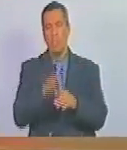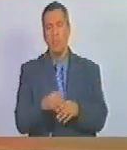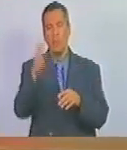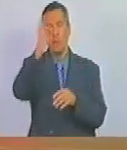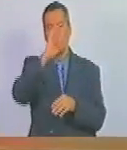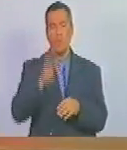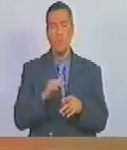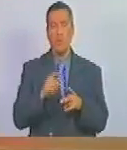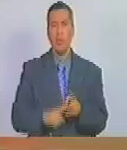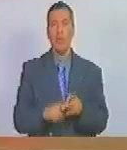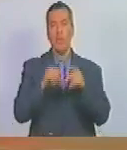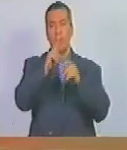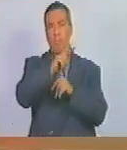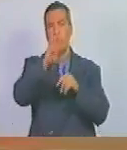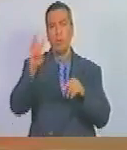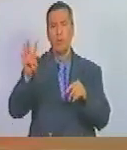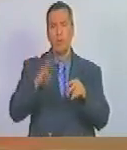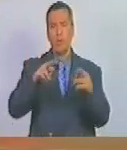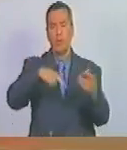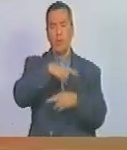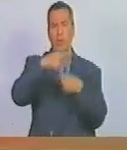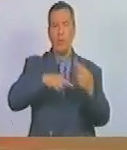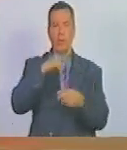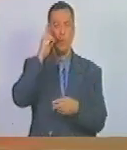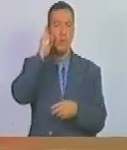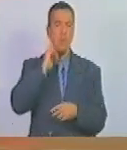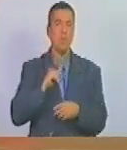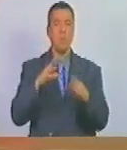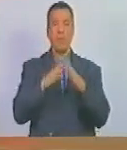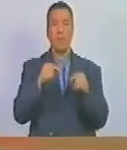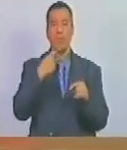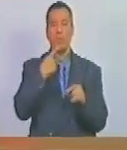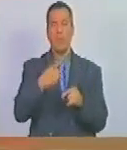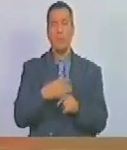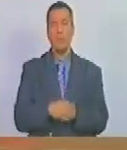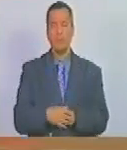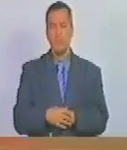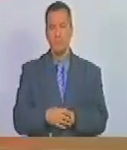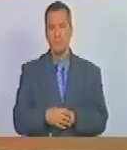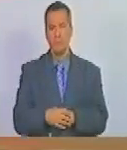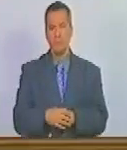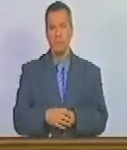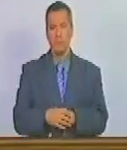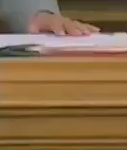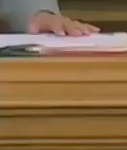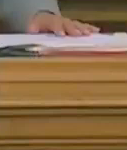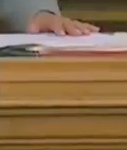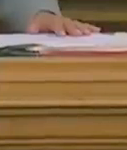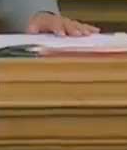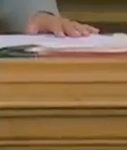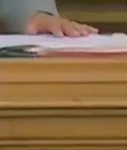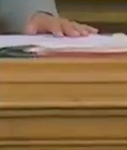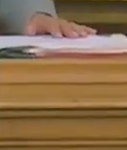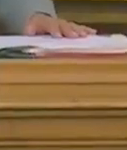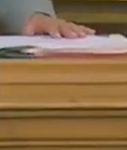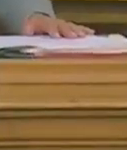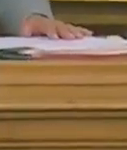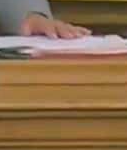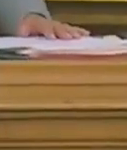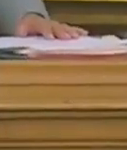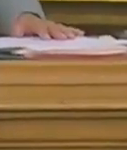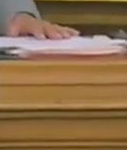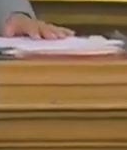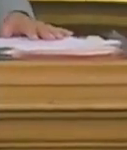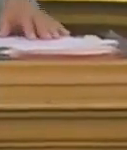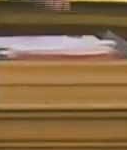la Federación y 24 de la Revolución Bolivariana. Es todo, ciudadano presidente. Puede dejar en el derecho de palabra el diputado